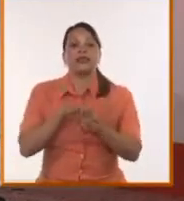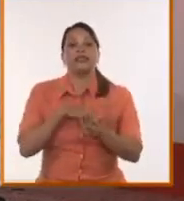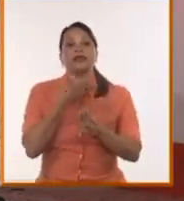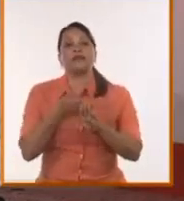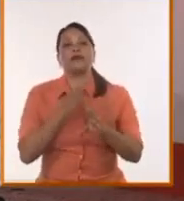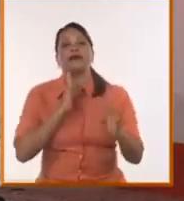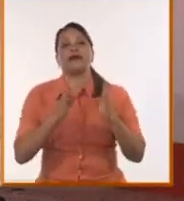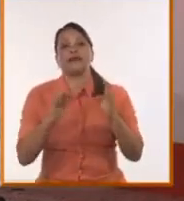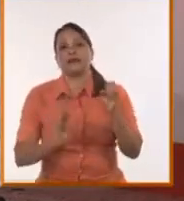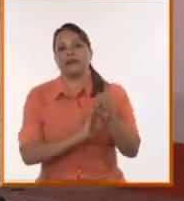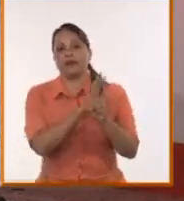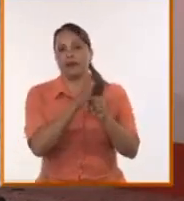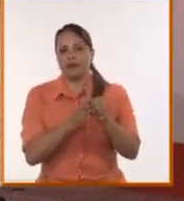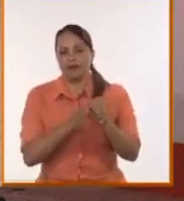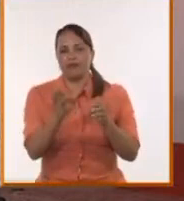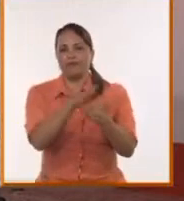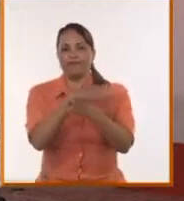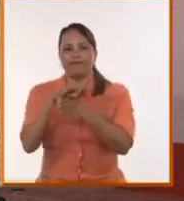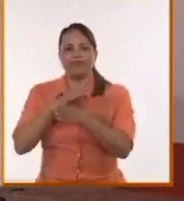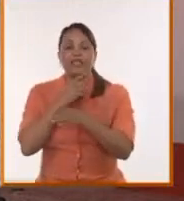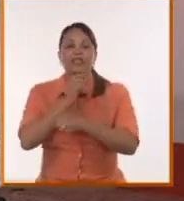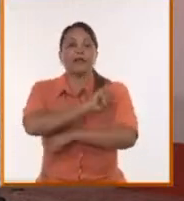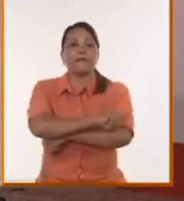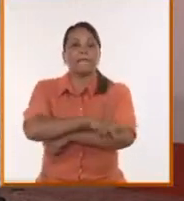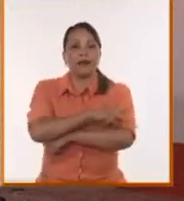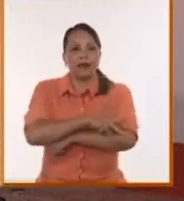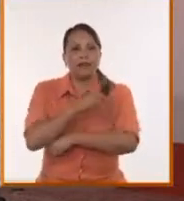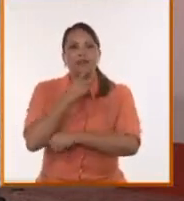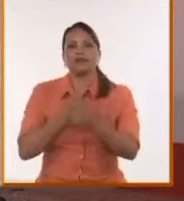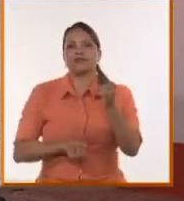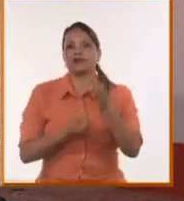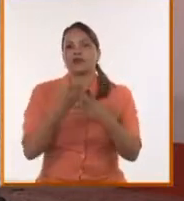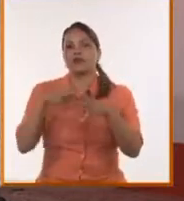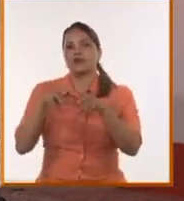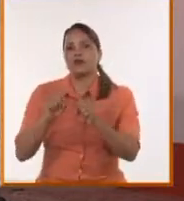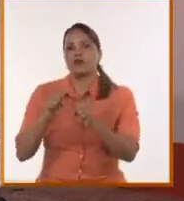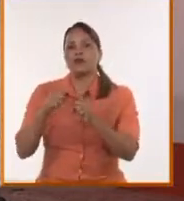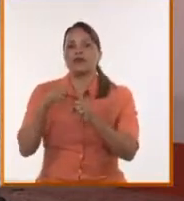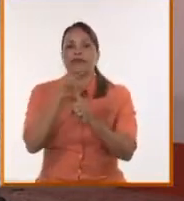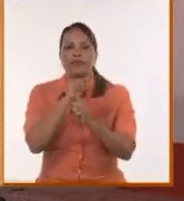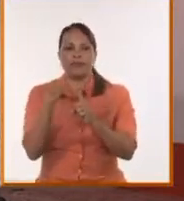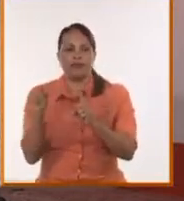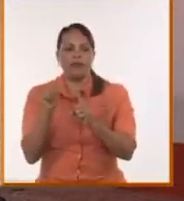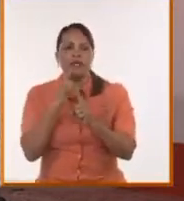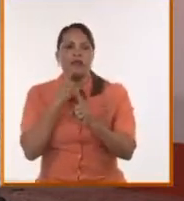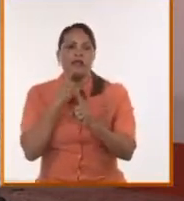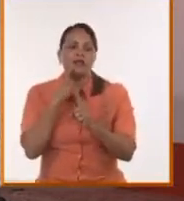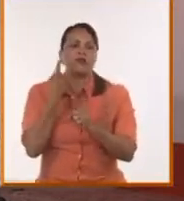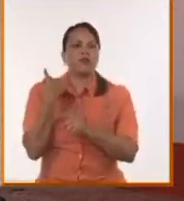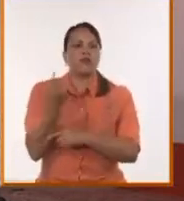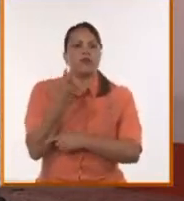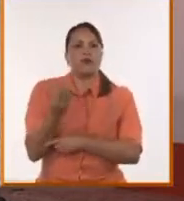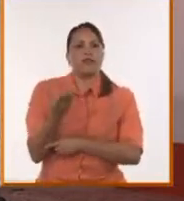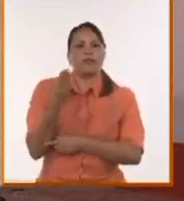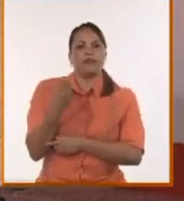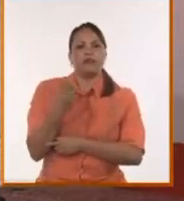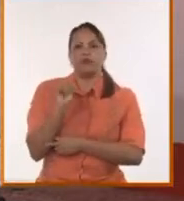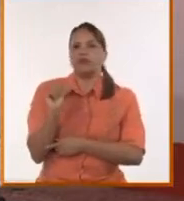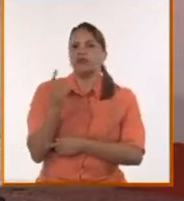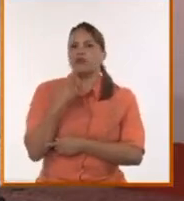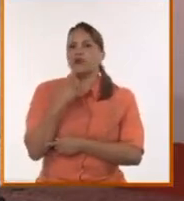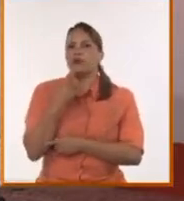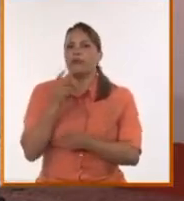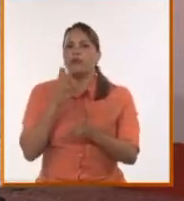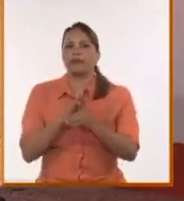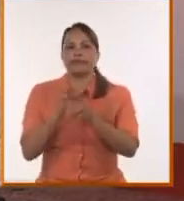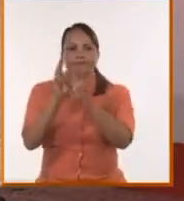pandemia en los diferentes países de la región, nos han hecho saber que no solamente es abrir un canal digital, abrir